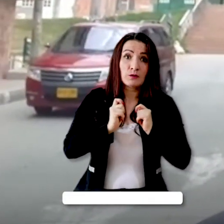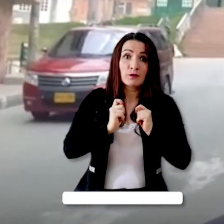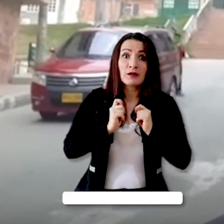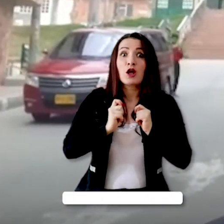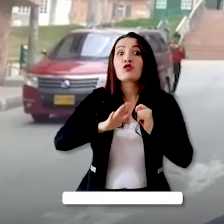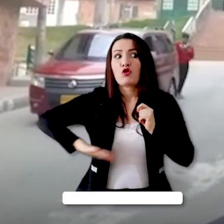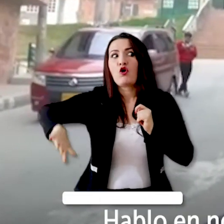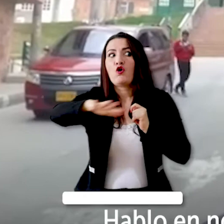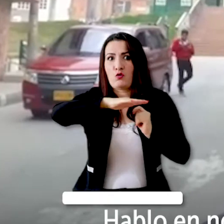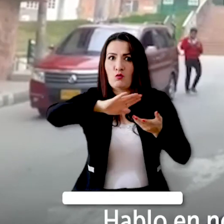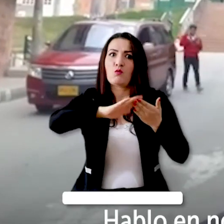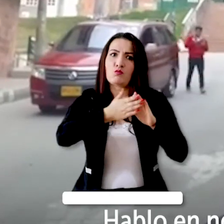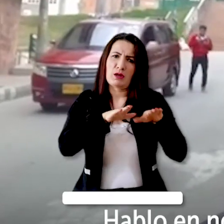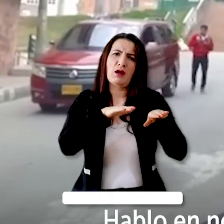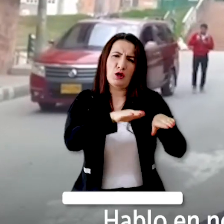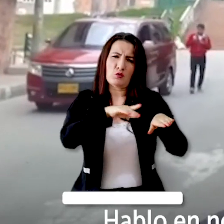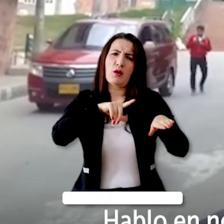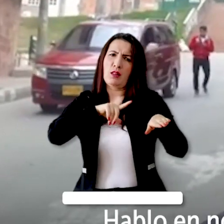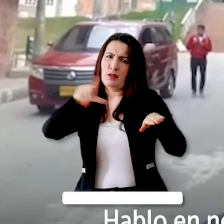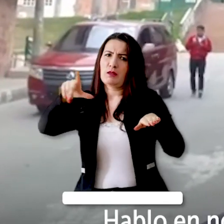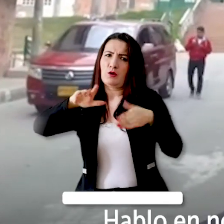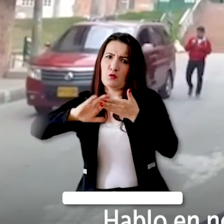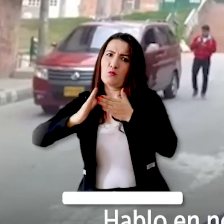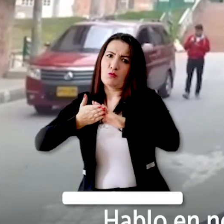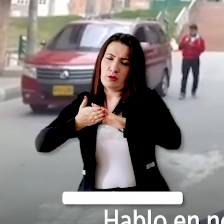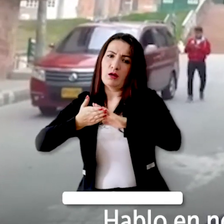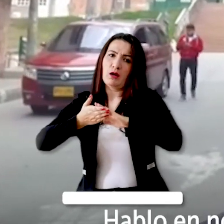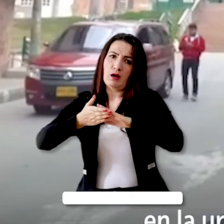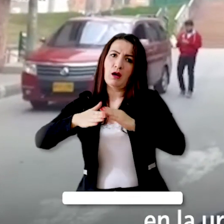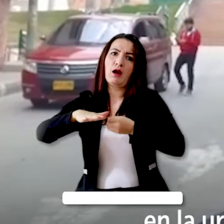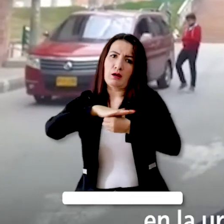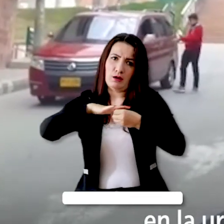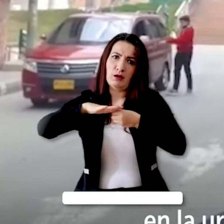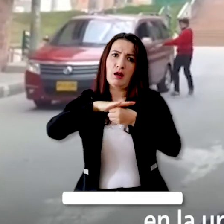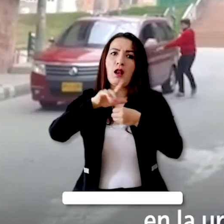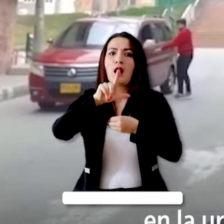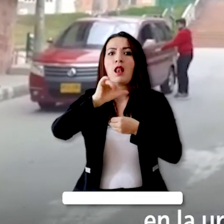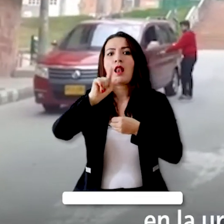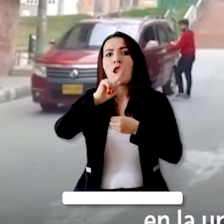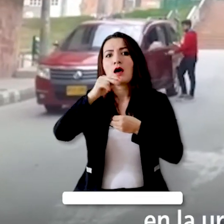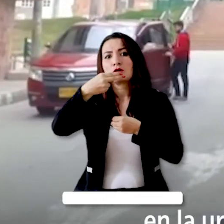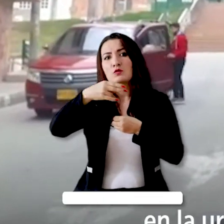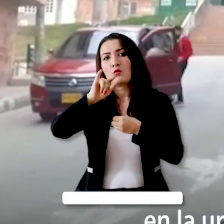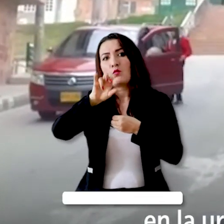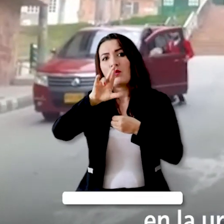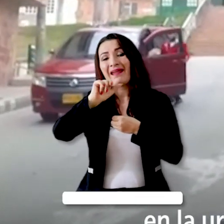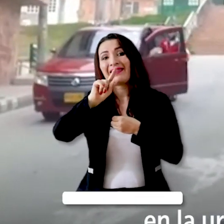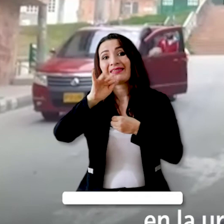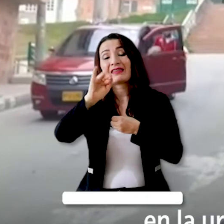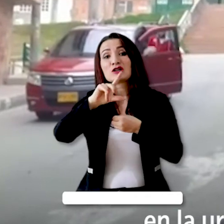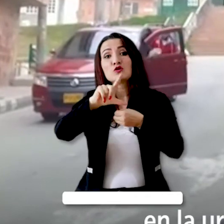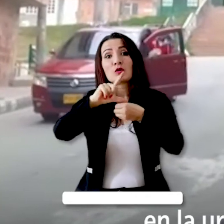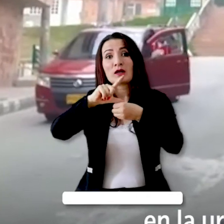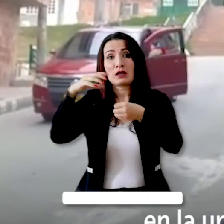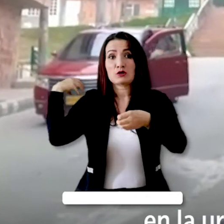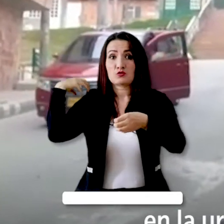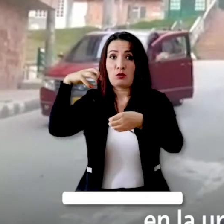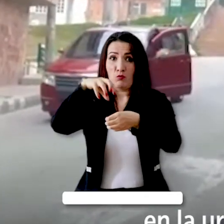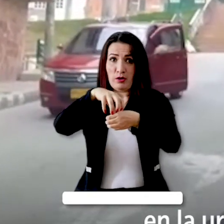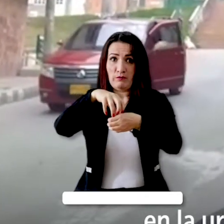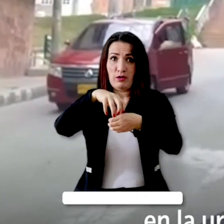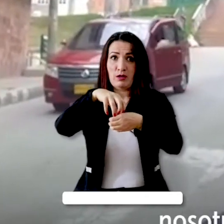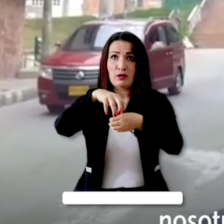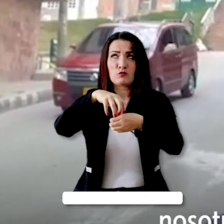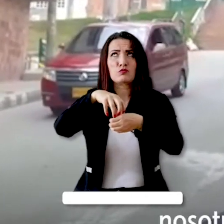Yo hablo en nombre de la comunidad y como líder comunal de la urbanización de las huertas de Ciudad Bolívar.